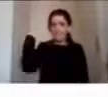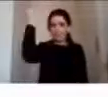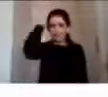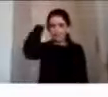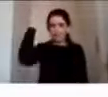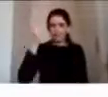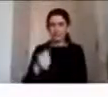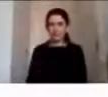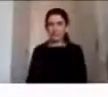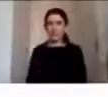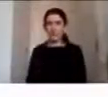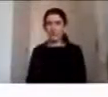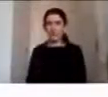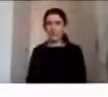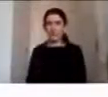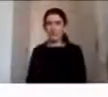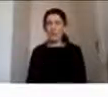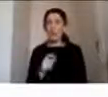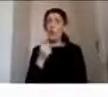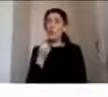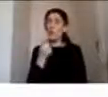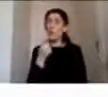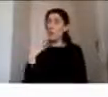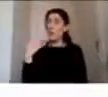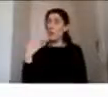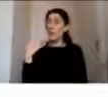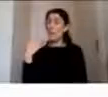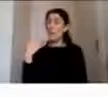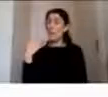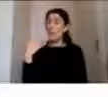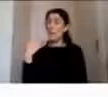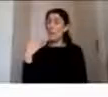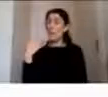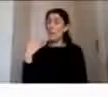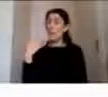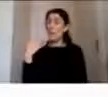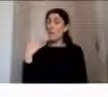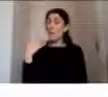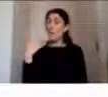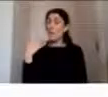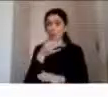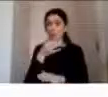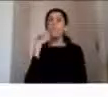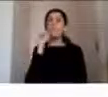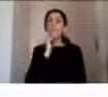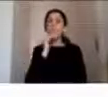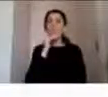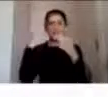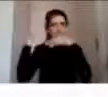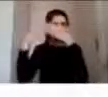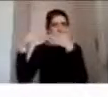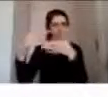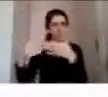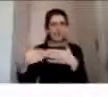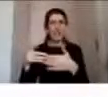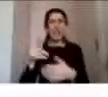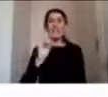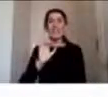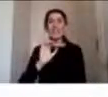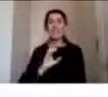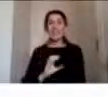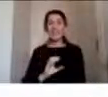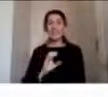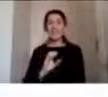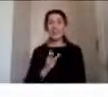uno de los déficits residuales más citados yo creo es con relación a la velocidad de procesamiento principalmente para TEC moderados y severos